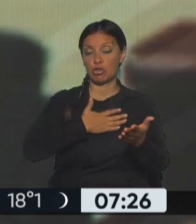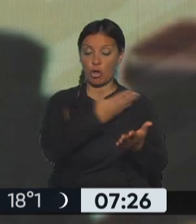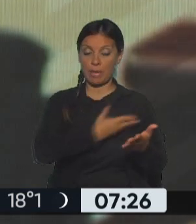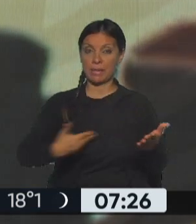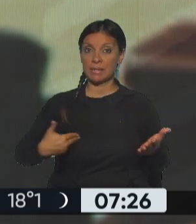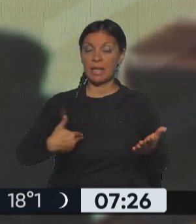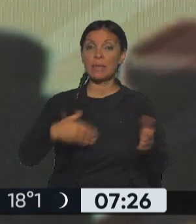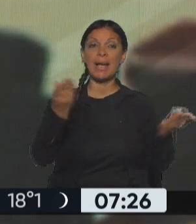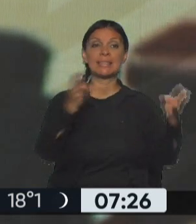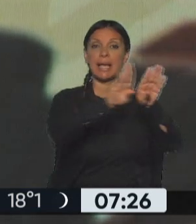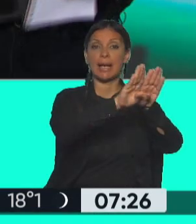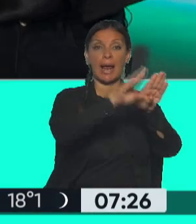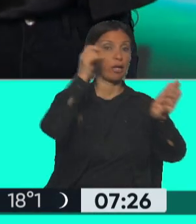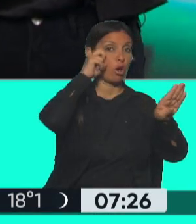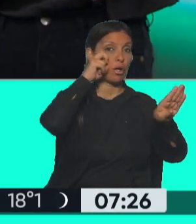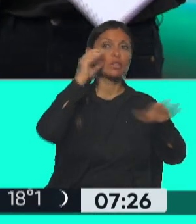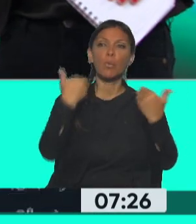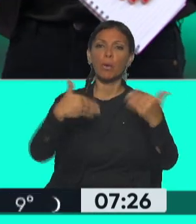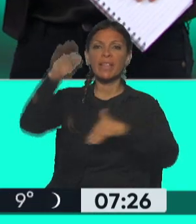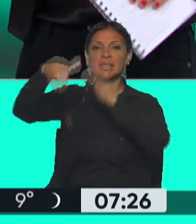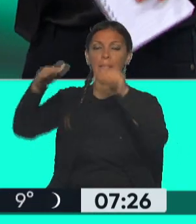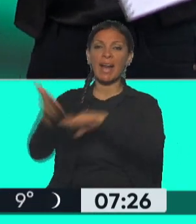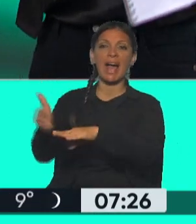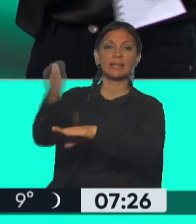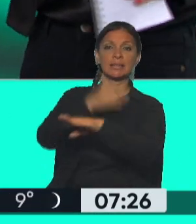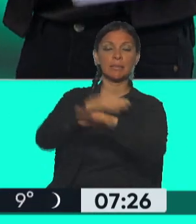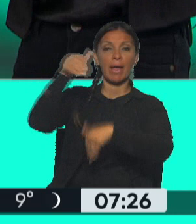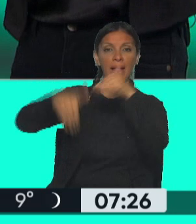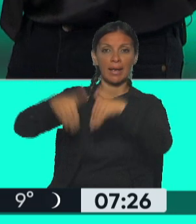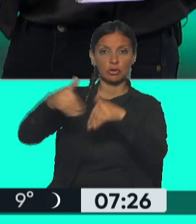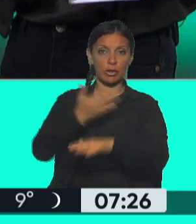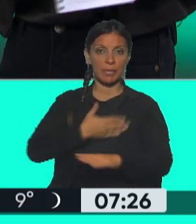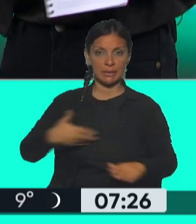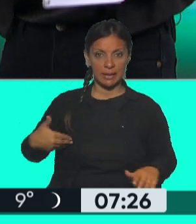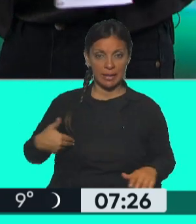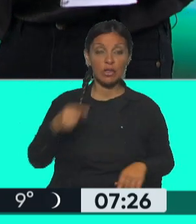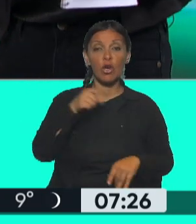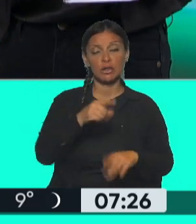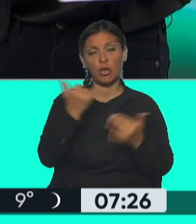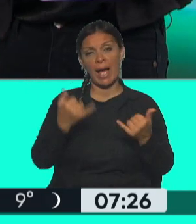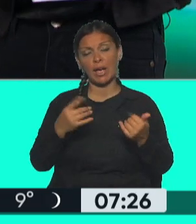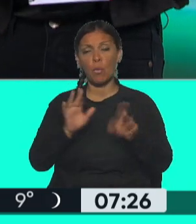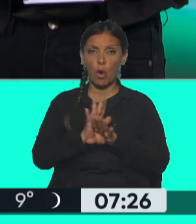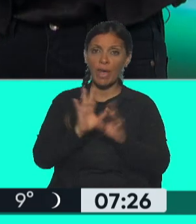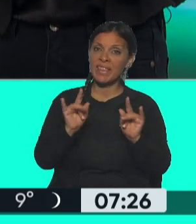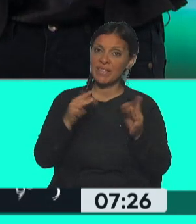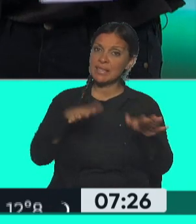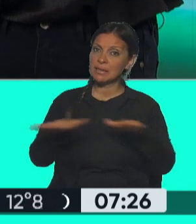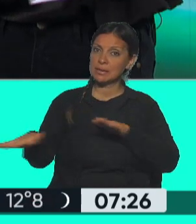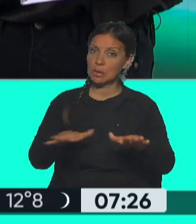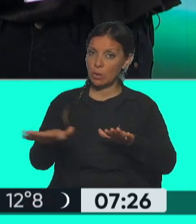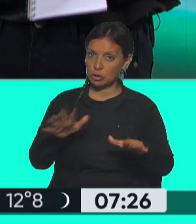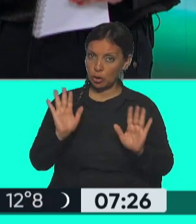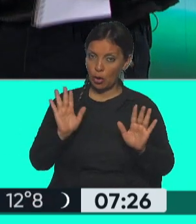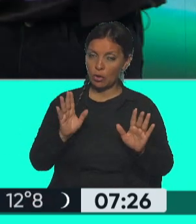convocar elecciones anticipadas, inclusive de presidente. Lo cual tiene algunos problemas legales, hay que decirlo, porque hay que ver si es